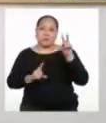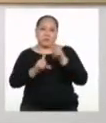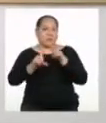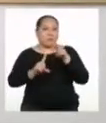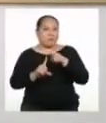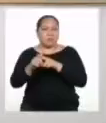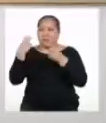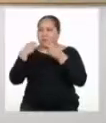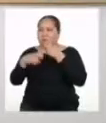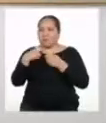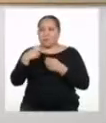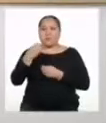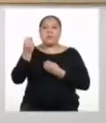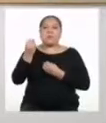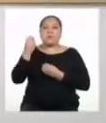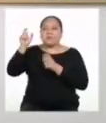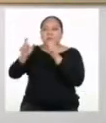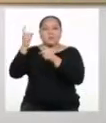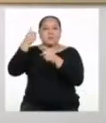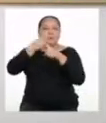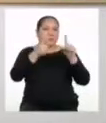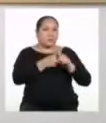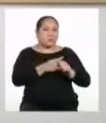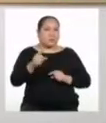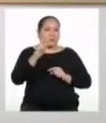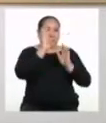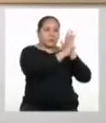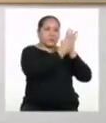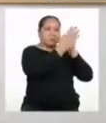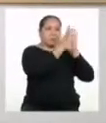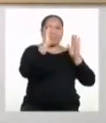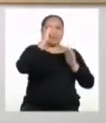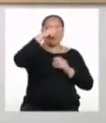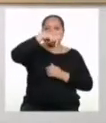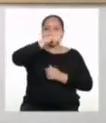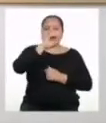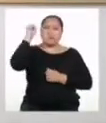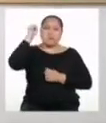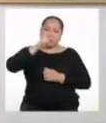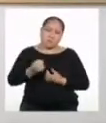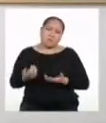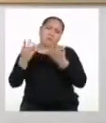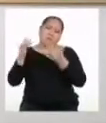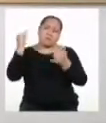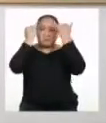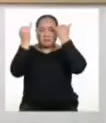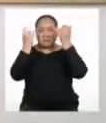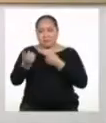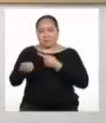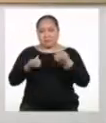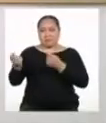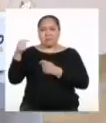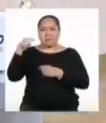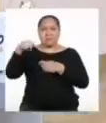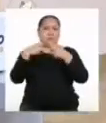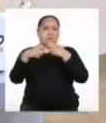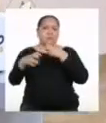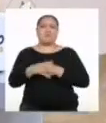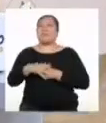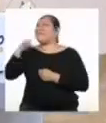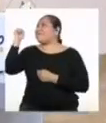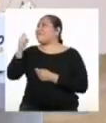somos personas diferentes. Un medio como el fanzine podría definitivamente ayudar a dar ideas para gestionar esos conflictos.